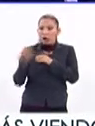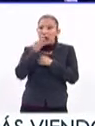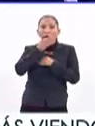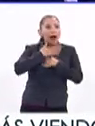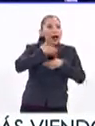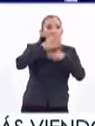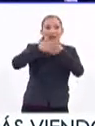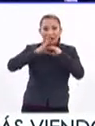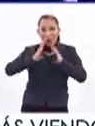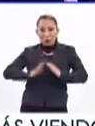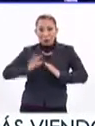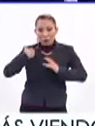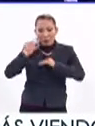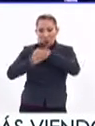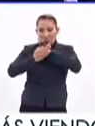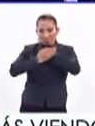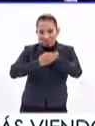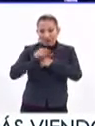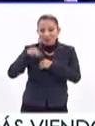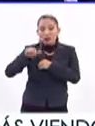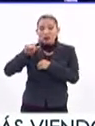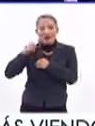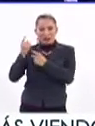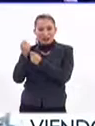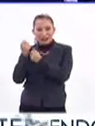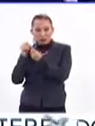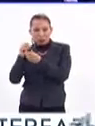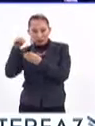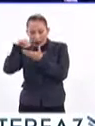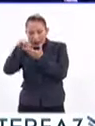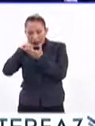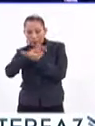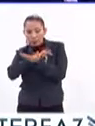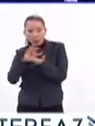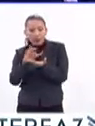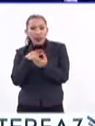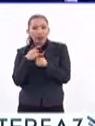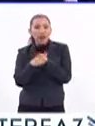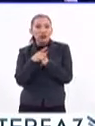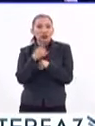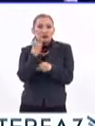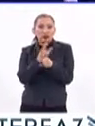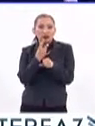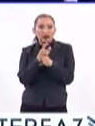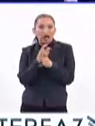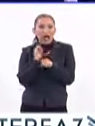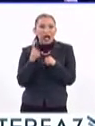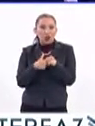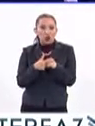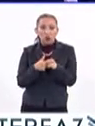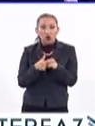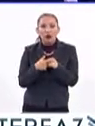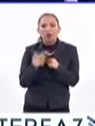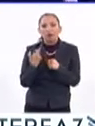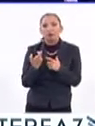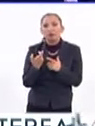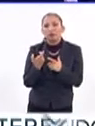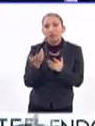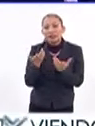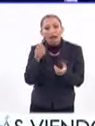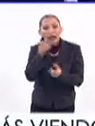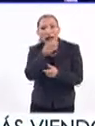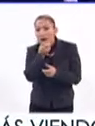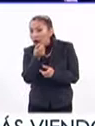inmune. Entonces, en algunas ocasiones, estos adyuvantes pueden provocar estos efectos secundarios. Y esto, aunque